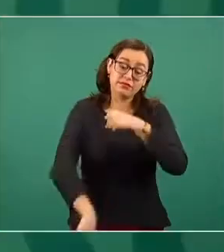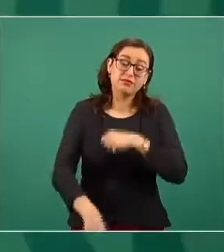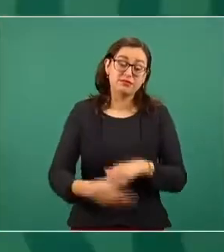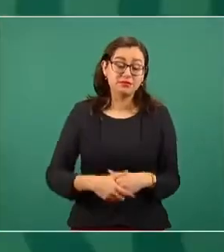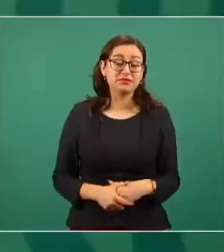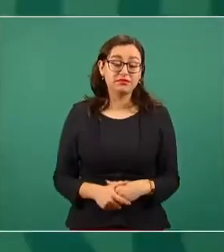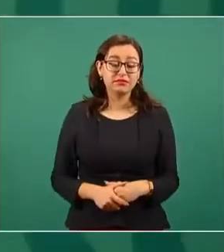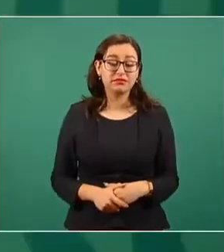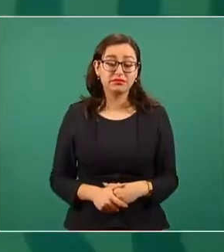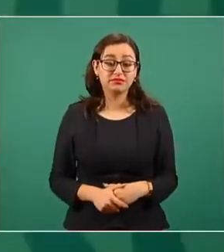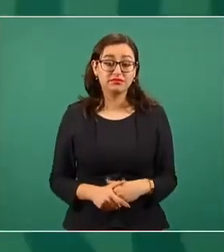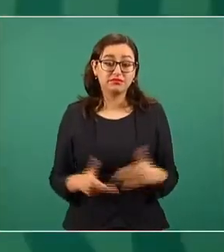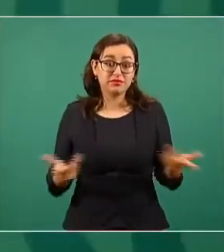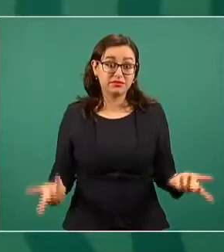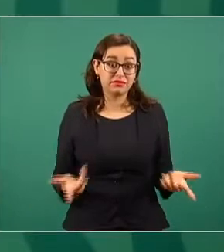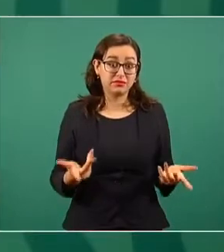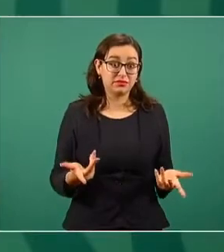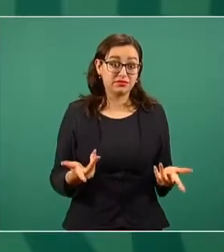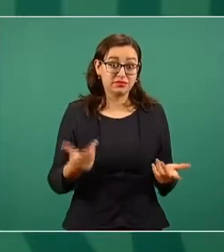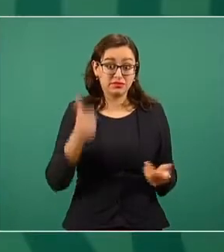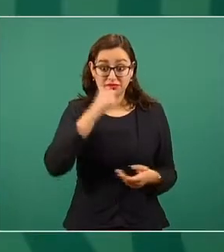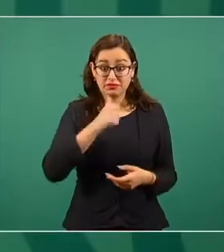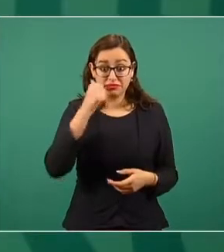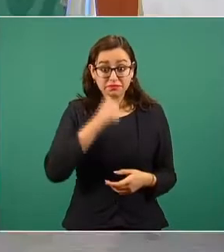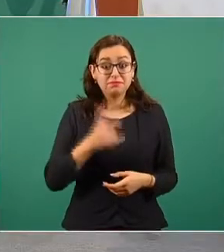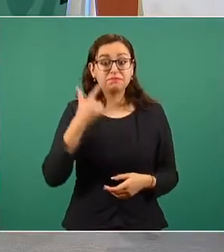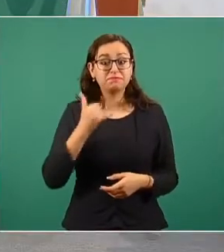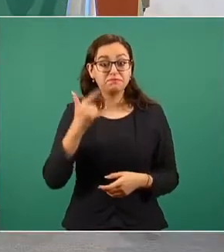cuentas, daña un esfuerzo que es siempre colectivo.